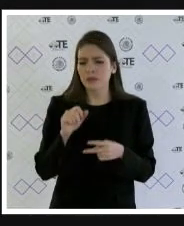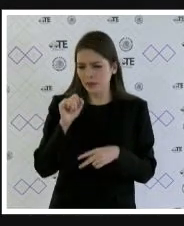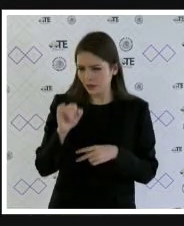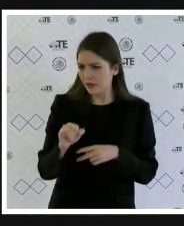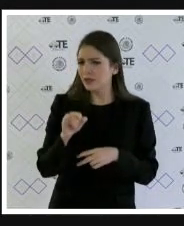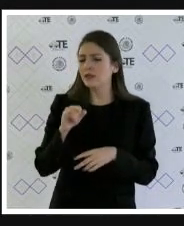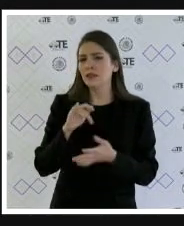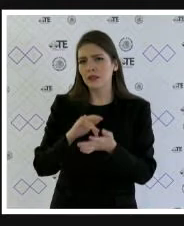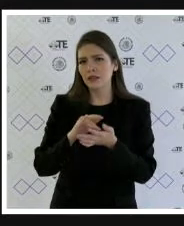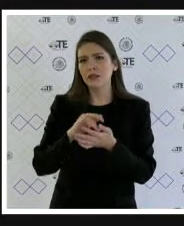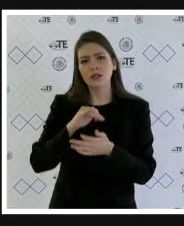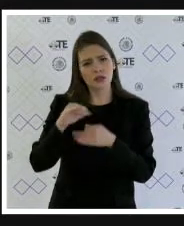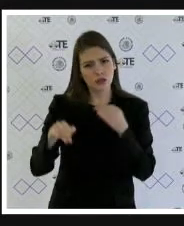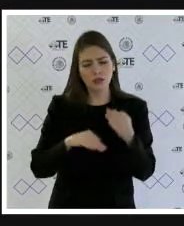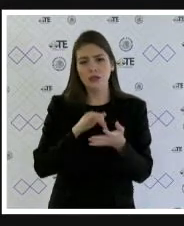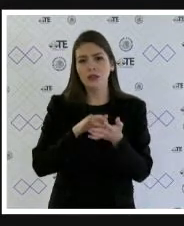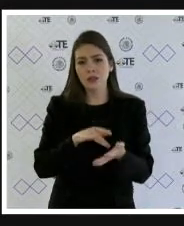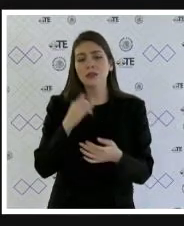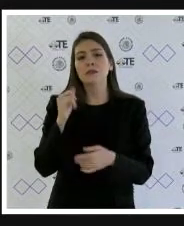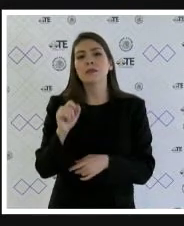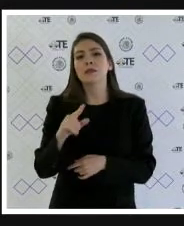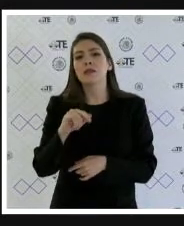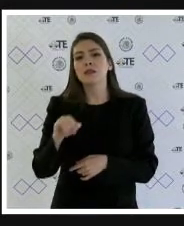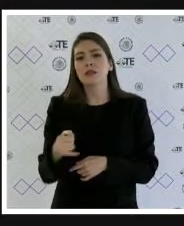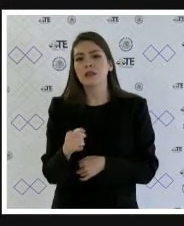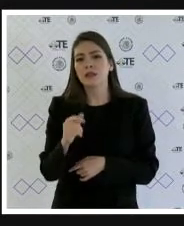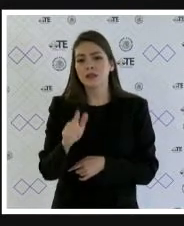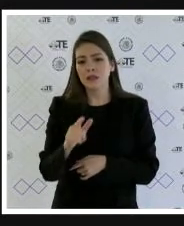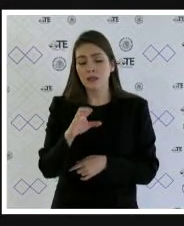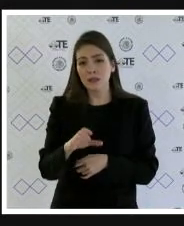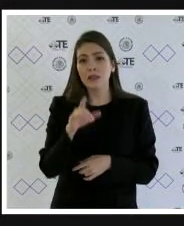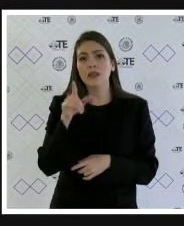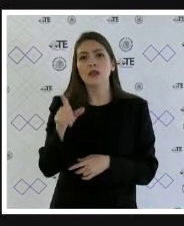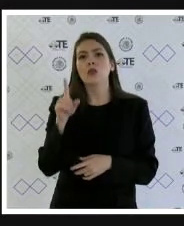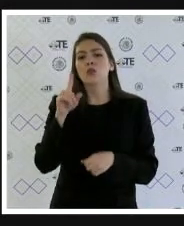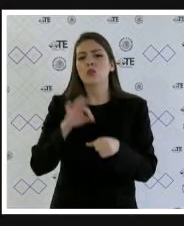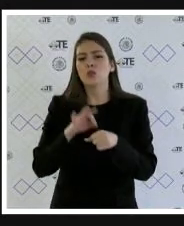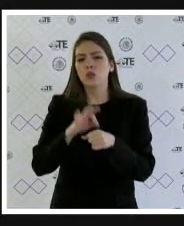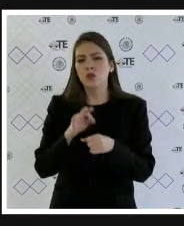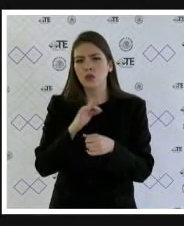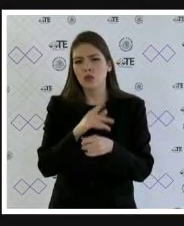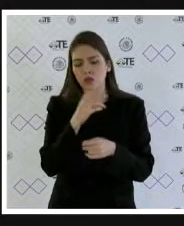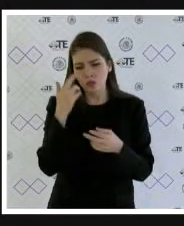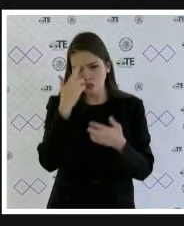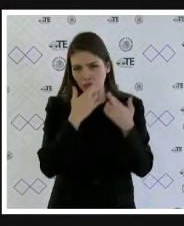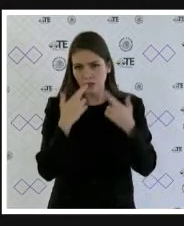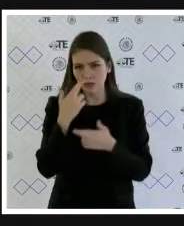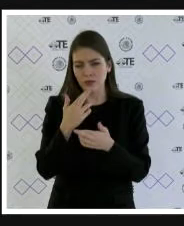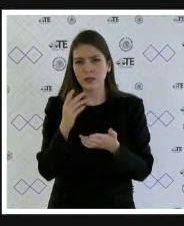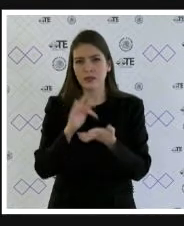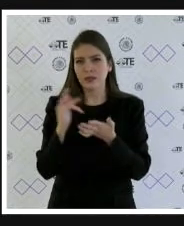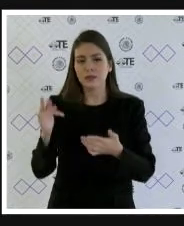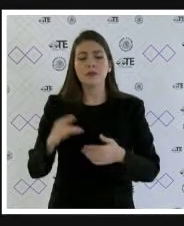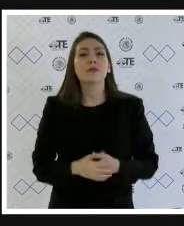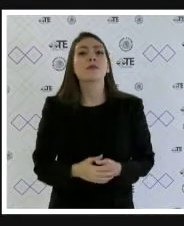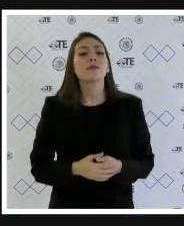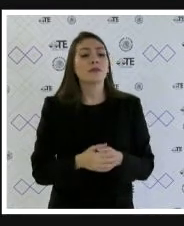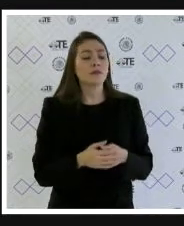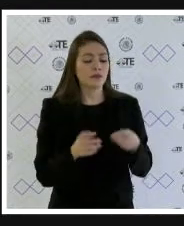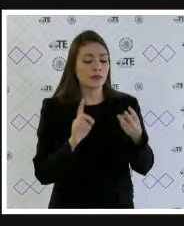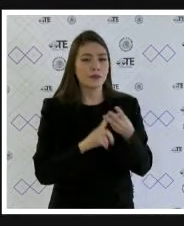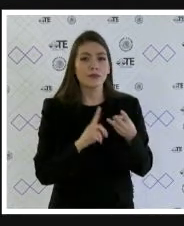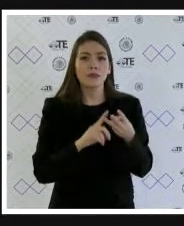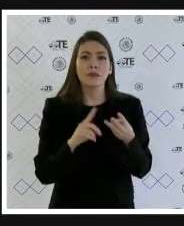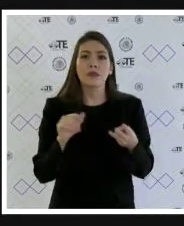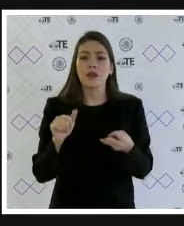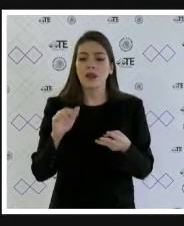excepcionalmente en el jlc cincuenta y tres emitiría un voto concurrente si es sanamá sí muchas gracias magistrado armando a favor